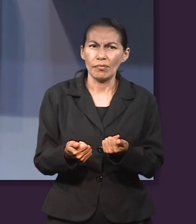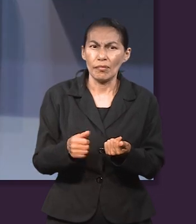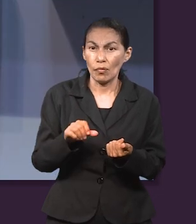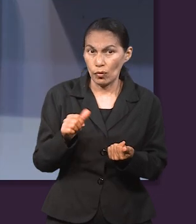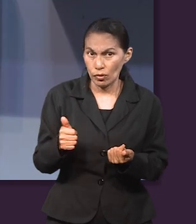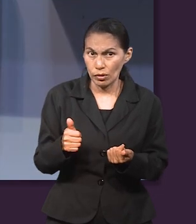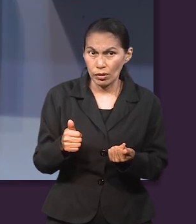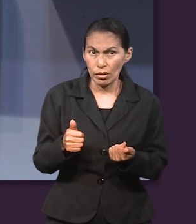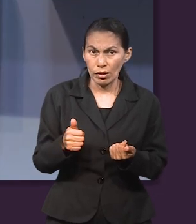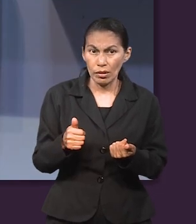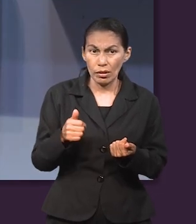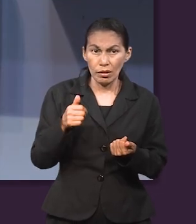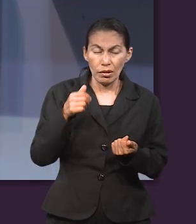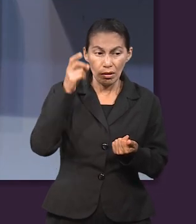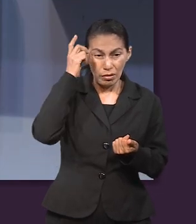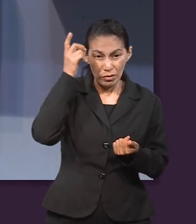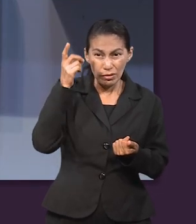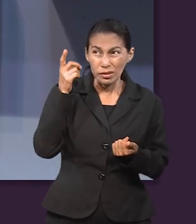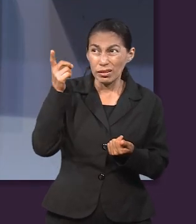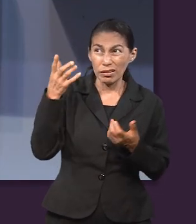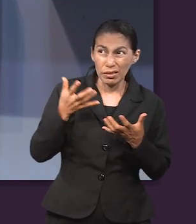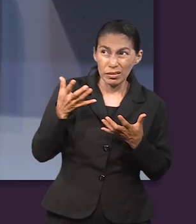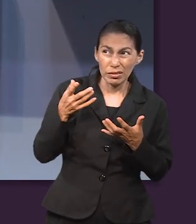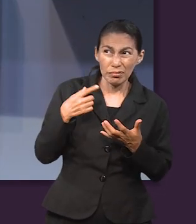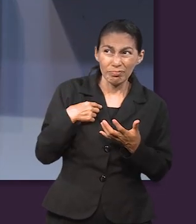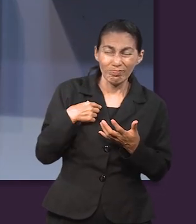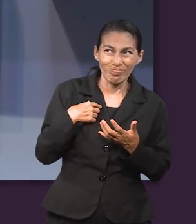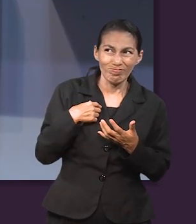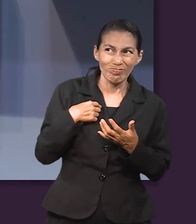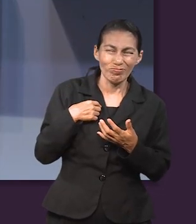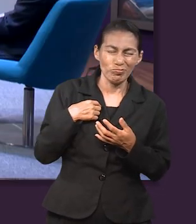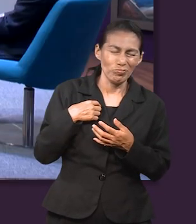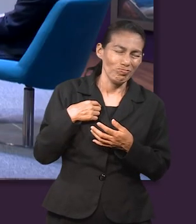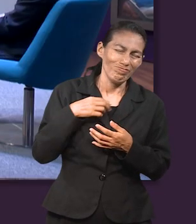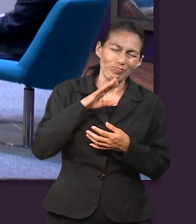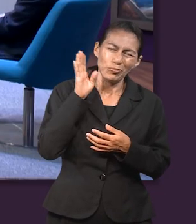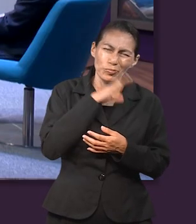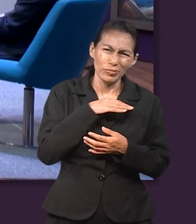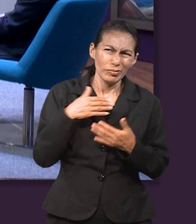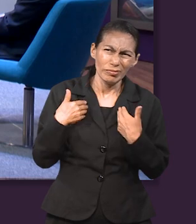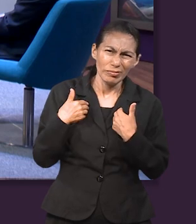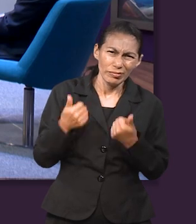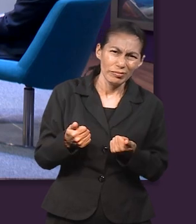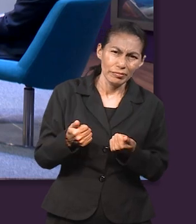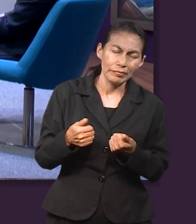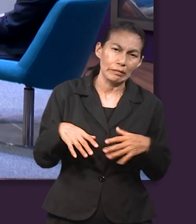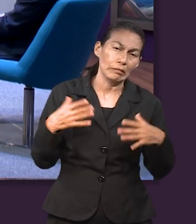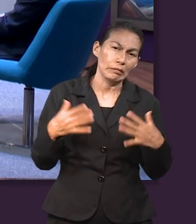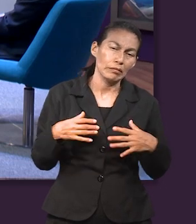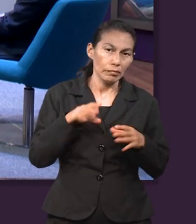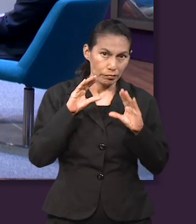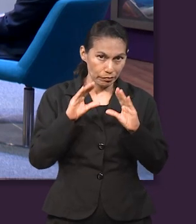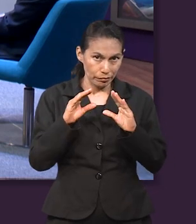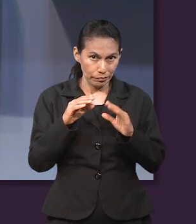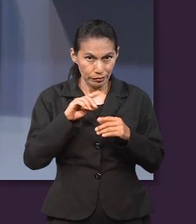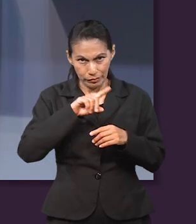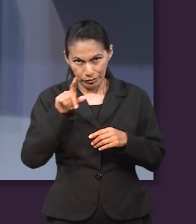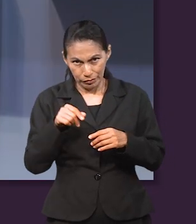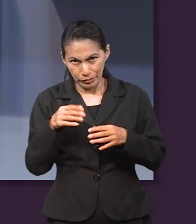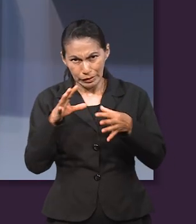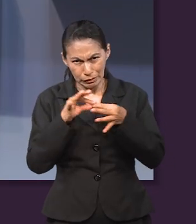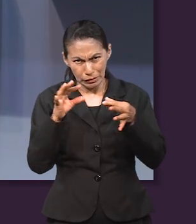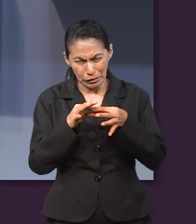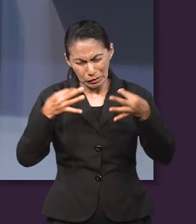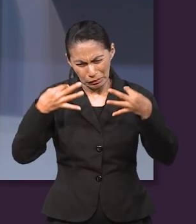de que Dios está obrando. Y podemos malinterpretar a Dios cuando Él está actuando. Entonces, ahí hay que